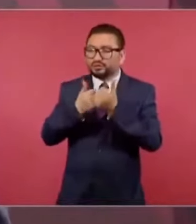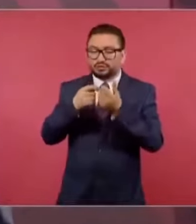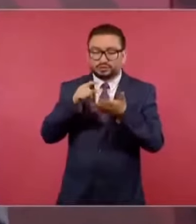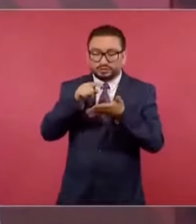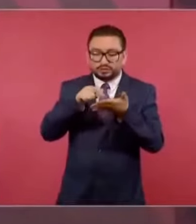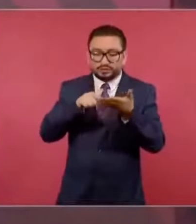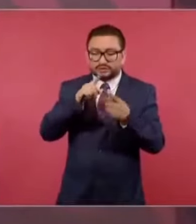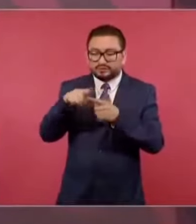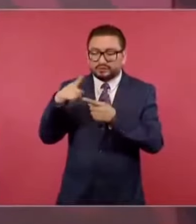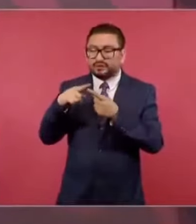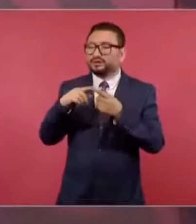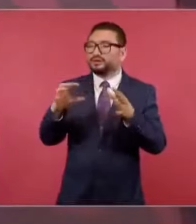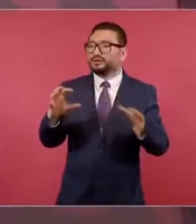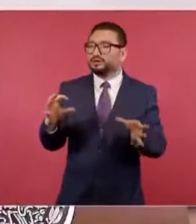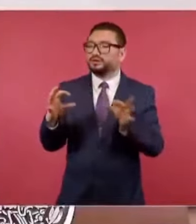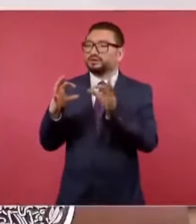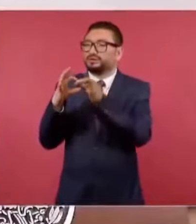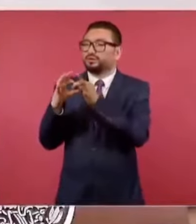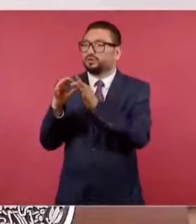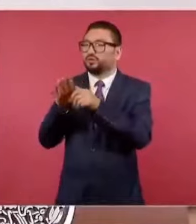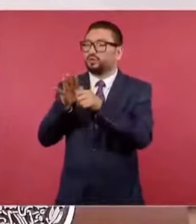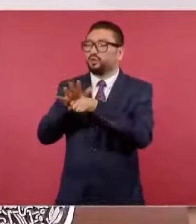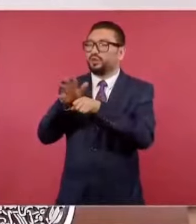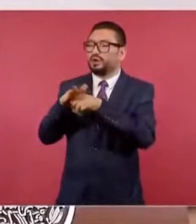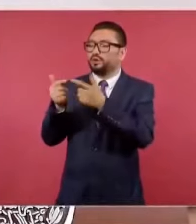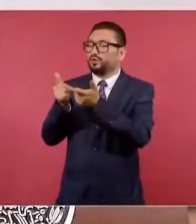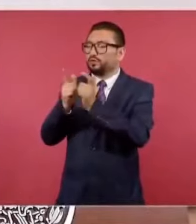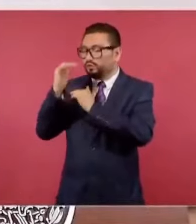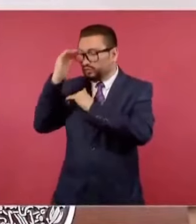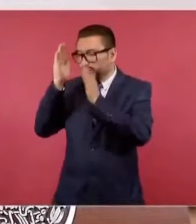vinculadas al bloque conservador.